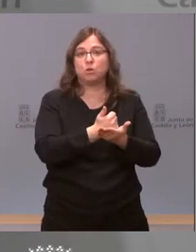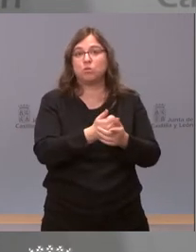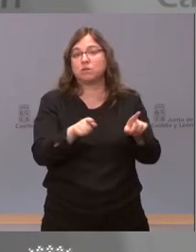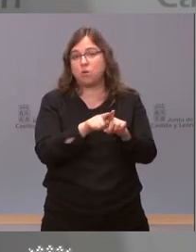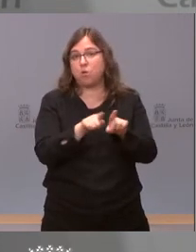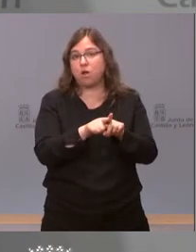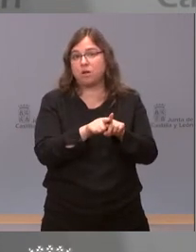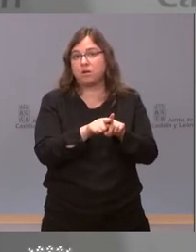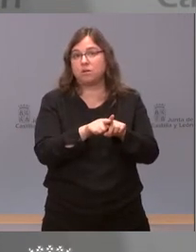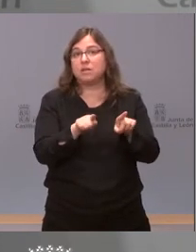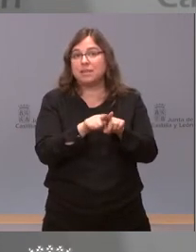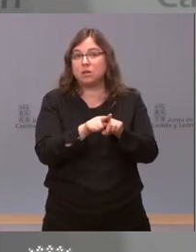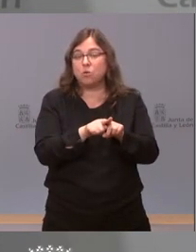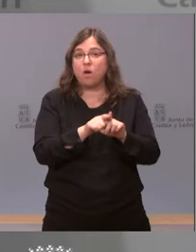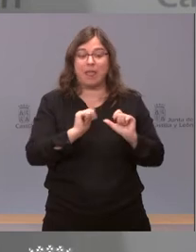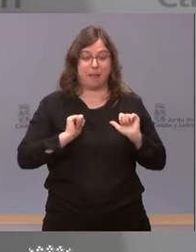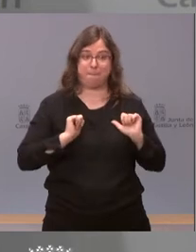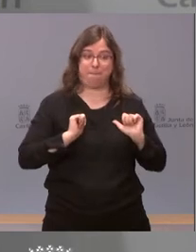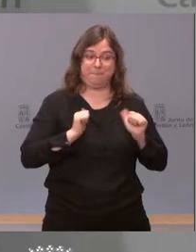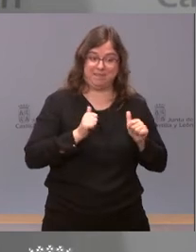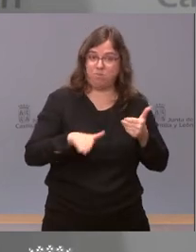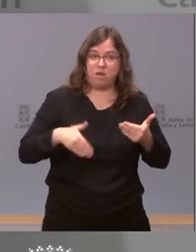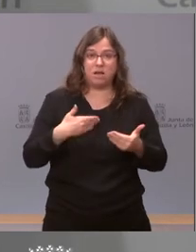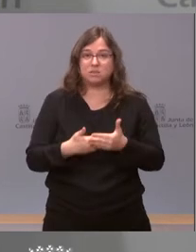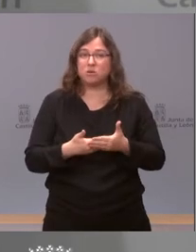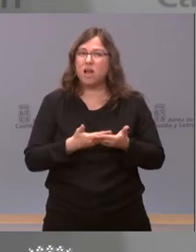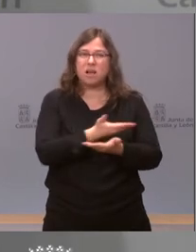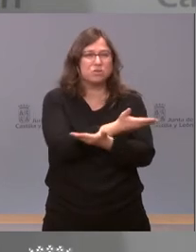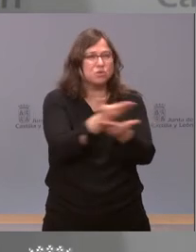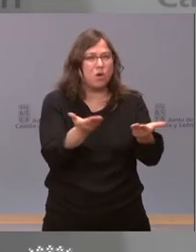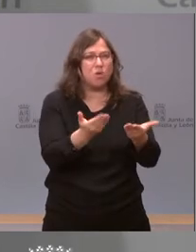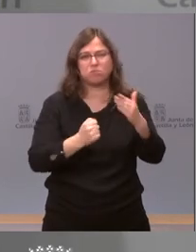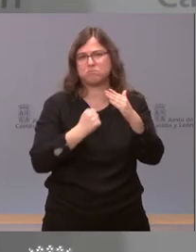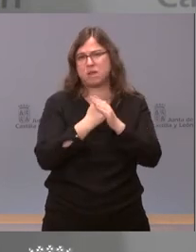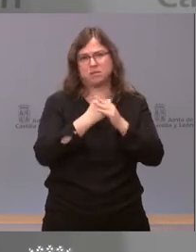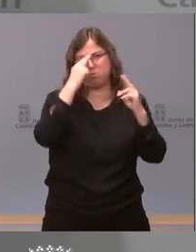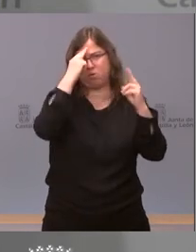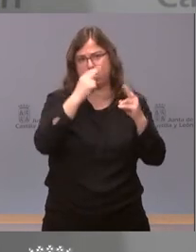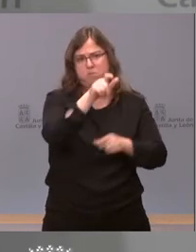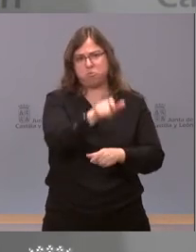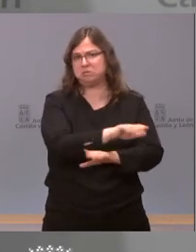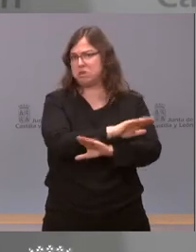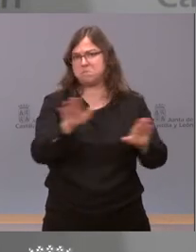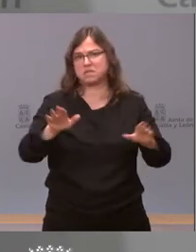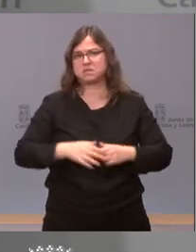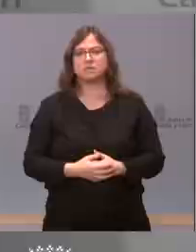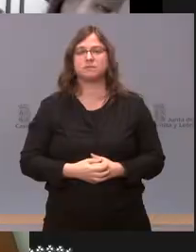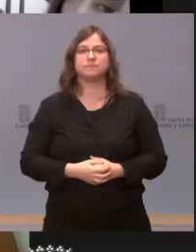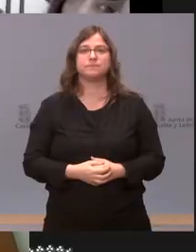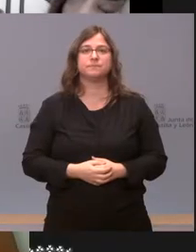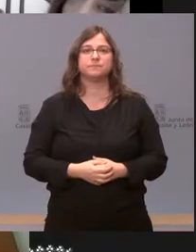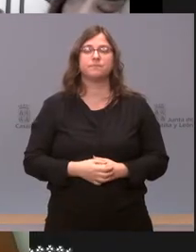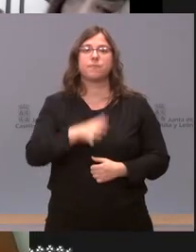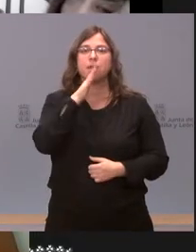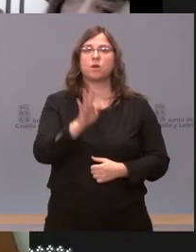pido como le he pedido desde el principio a todo el mundo el máximo respeto por esa persona Pues quien